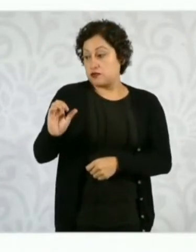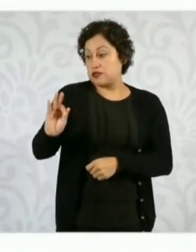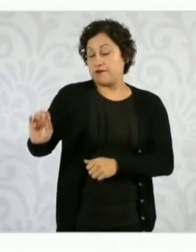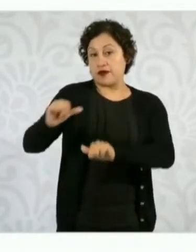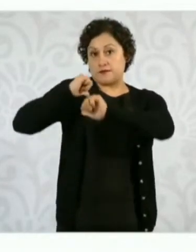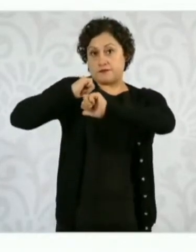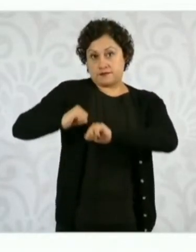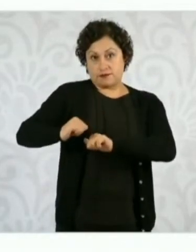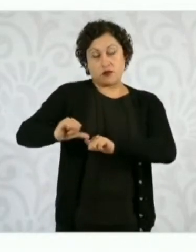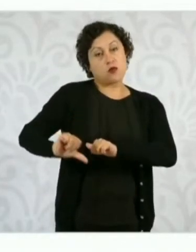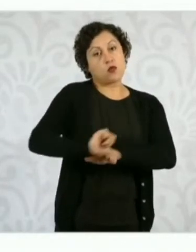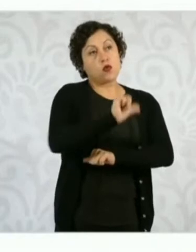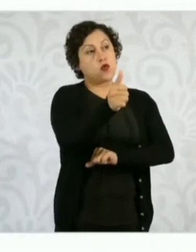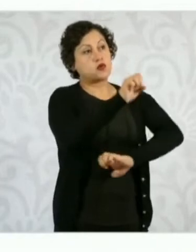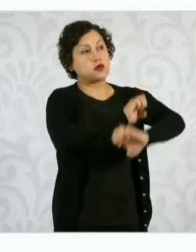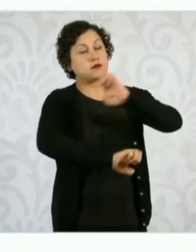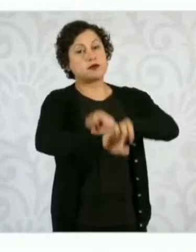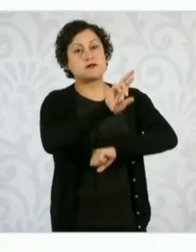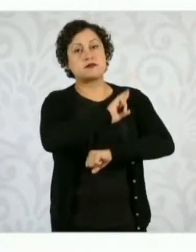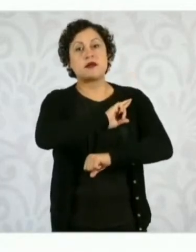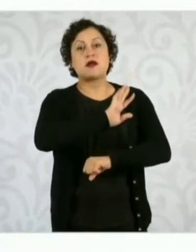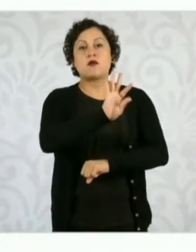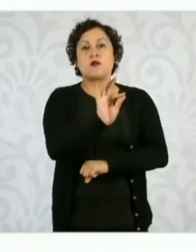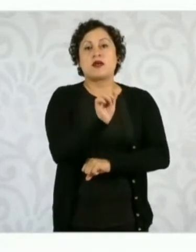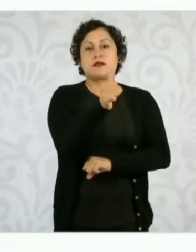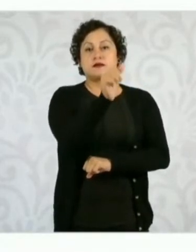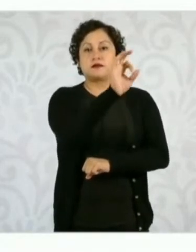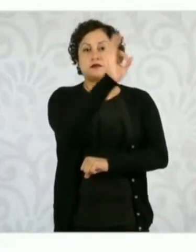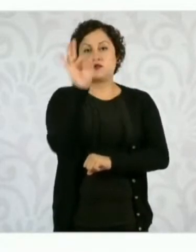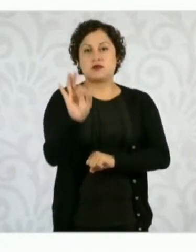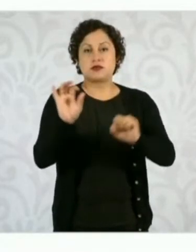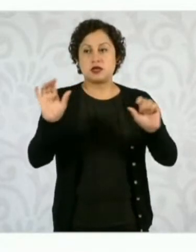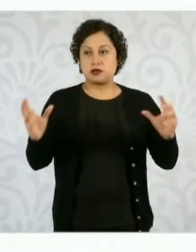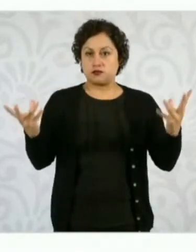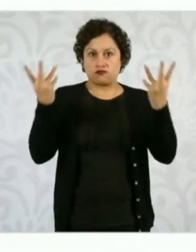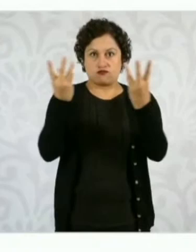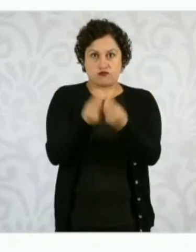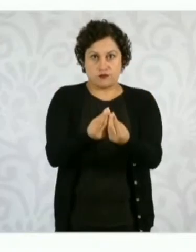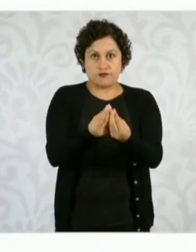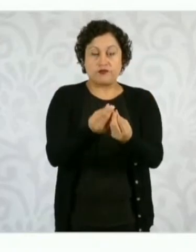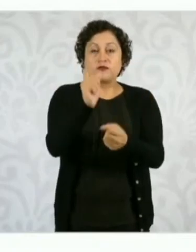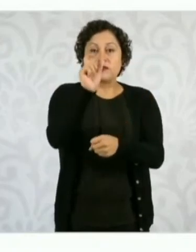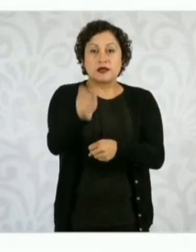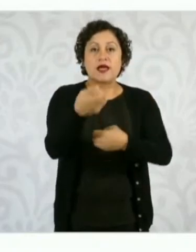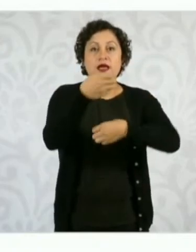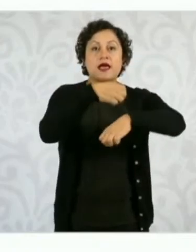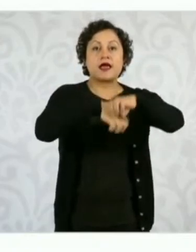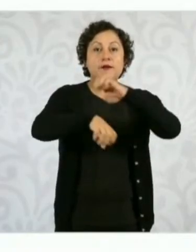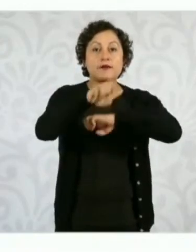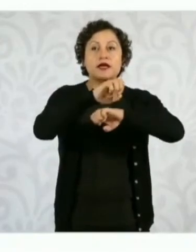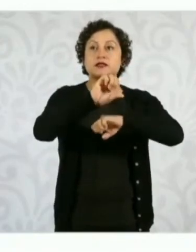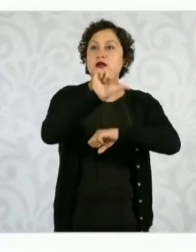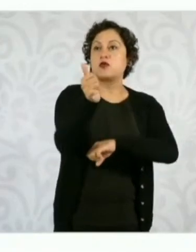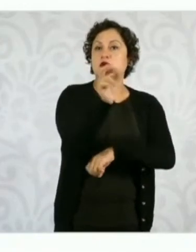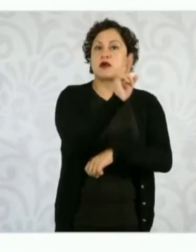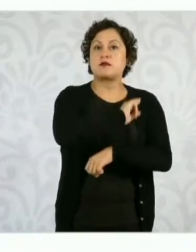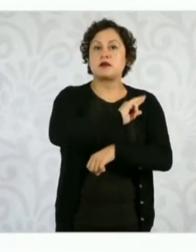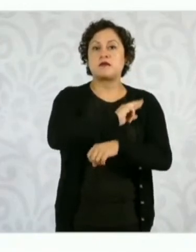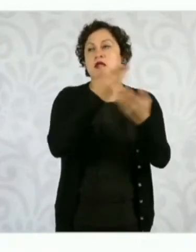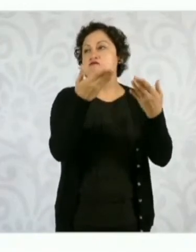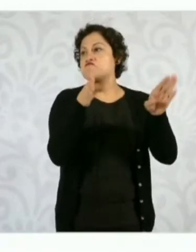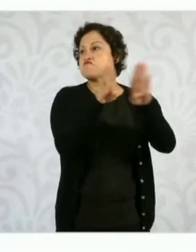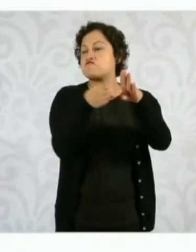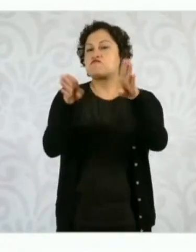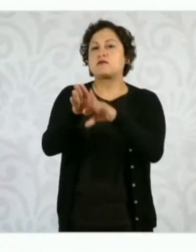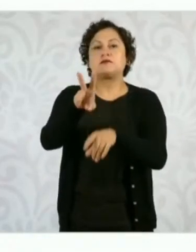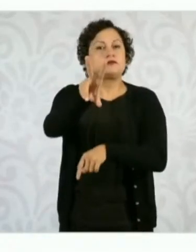46 por ciento por los privados. No estamos cerrando la inversión privada, al contrario, la estamos regulando y